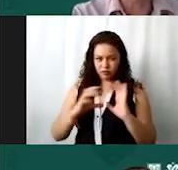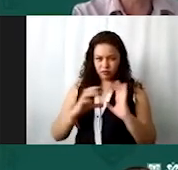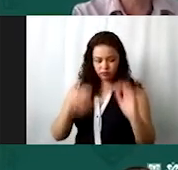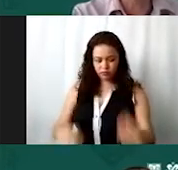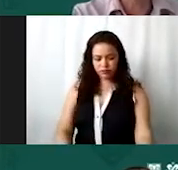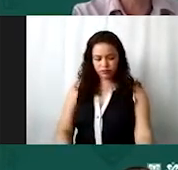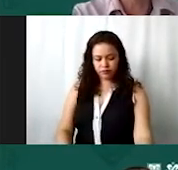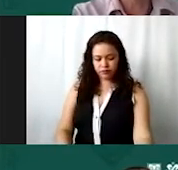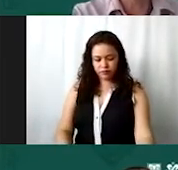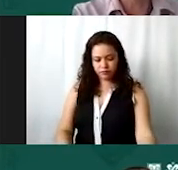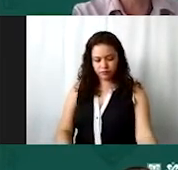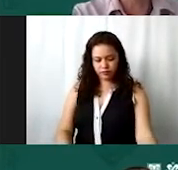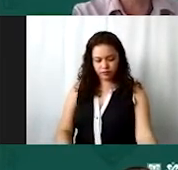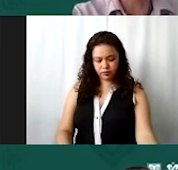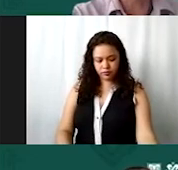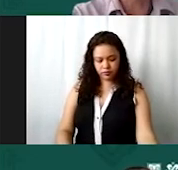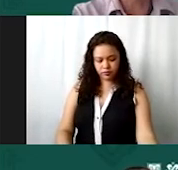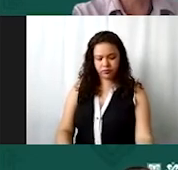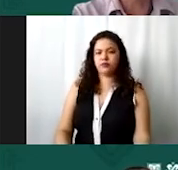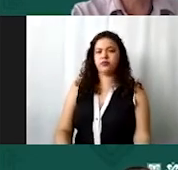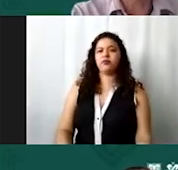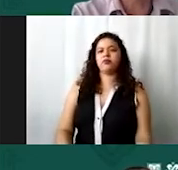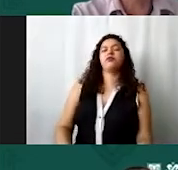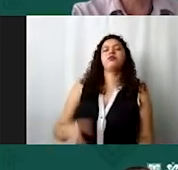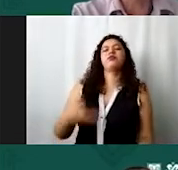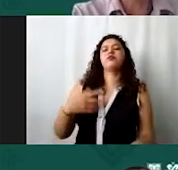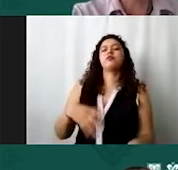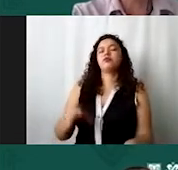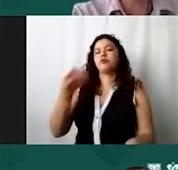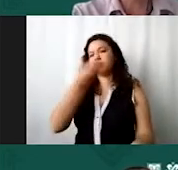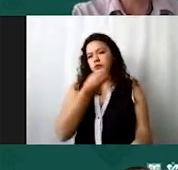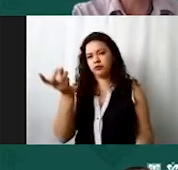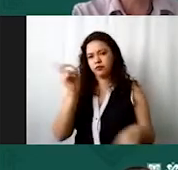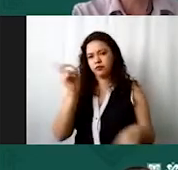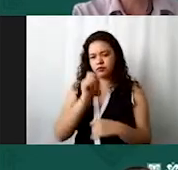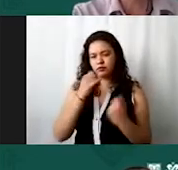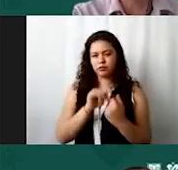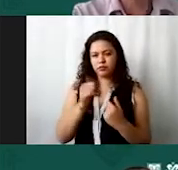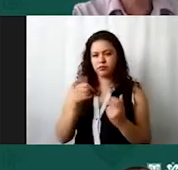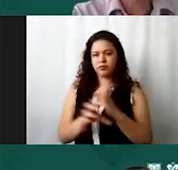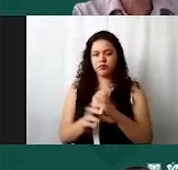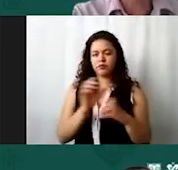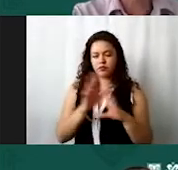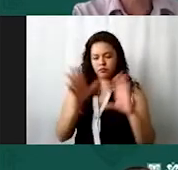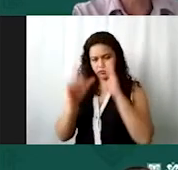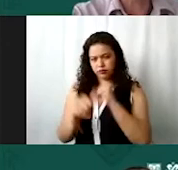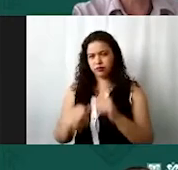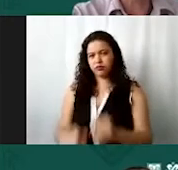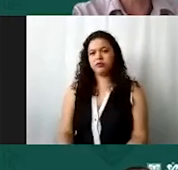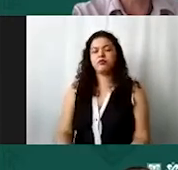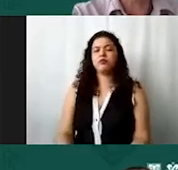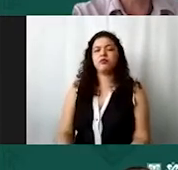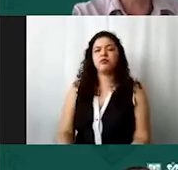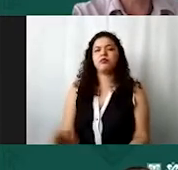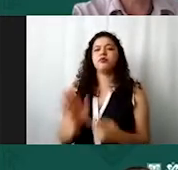observaciones ¿no? igual presentación y aprobación el orden del día se somete a consideración hay un acuerdo presentación